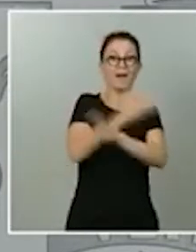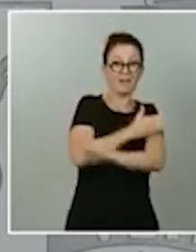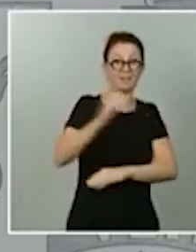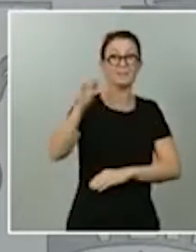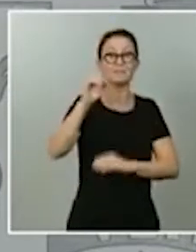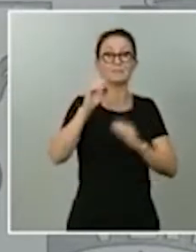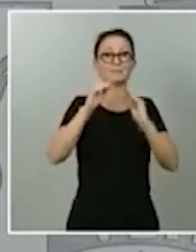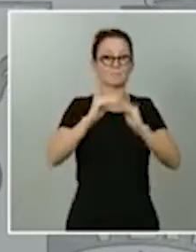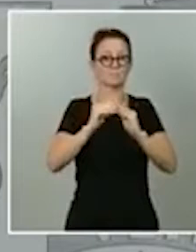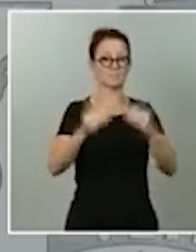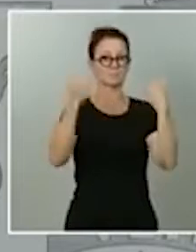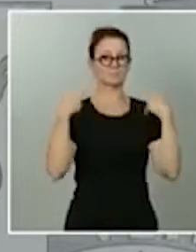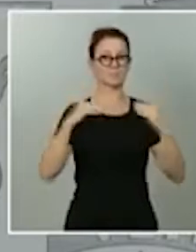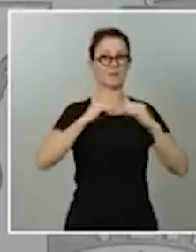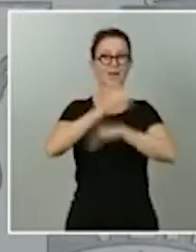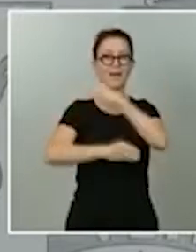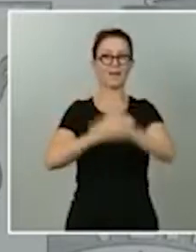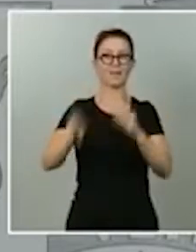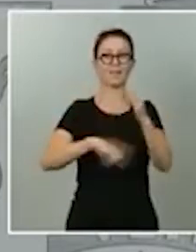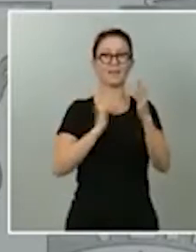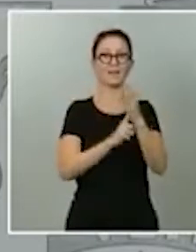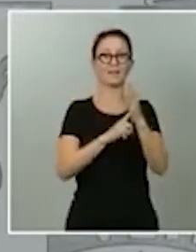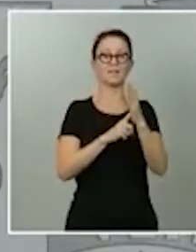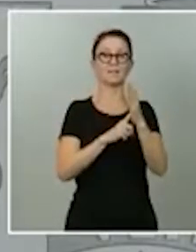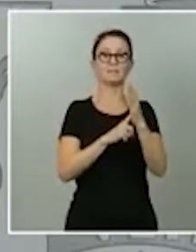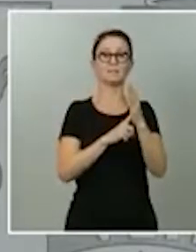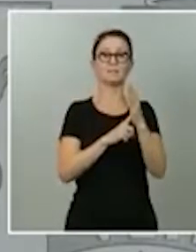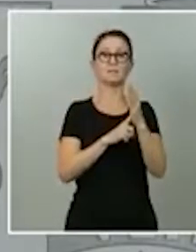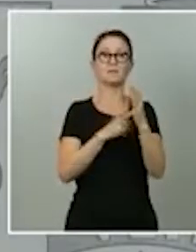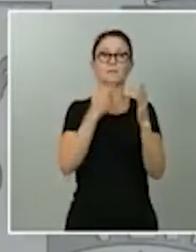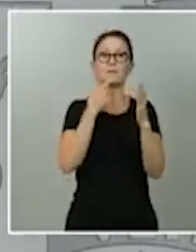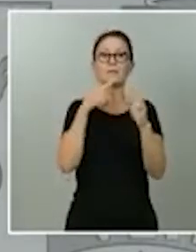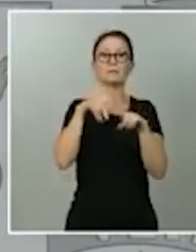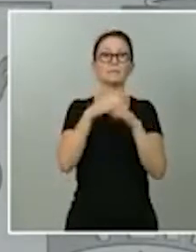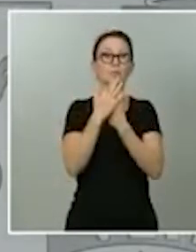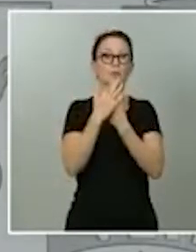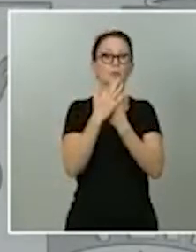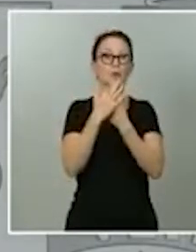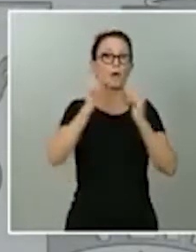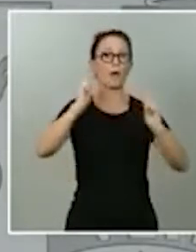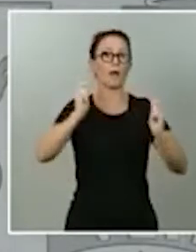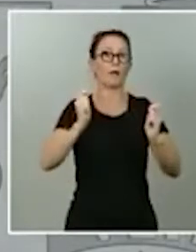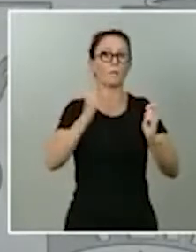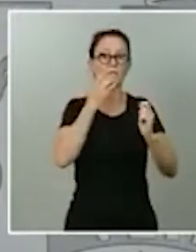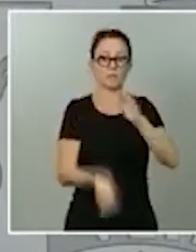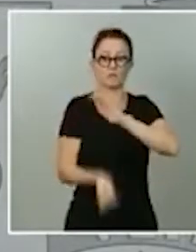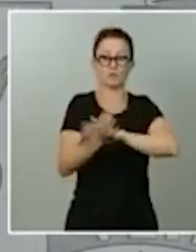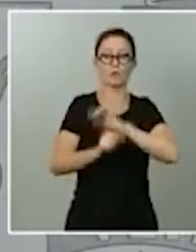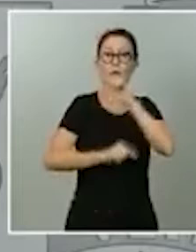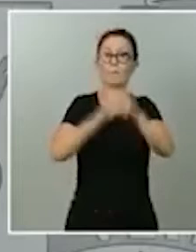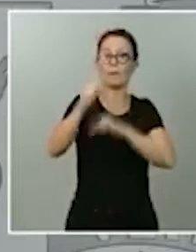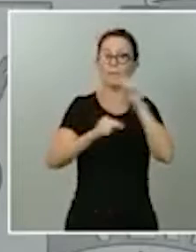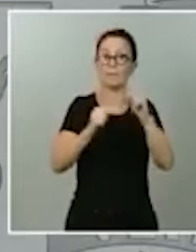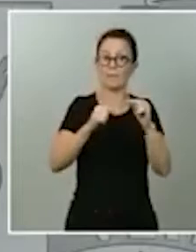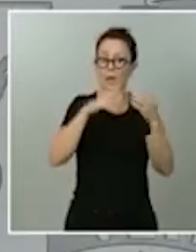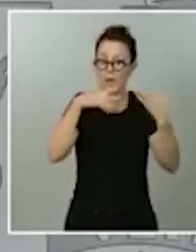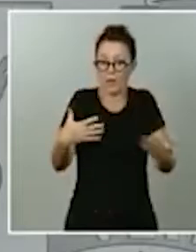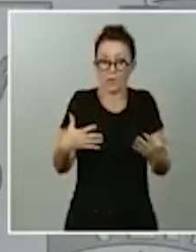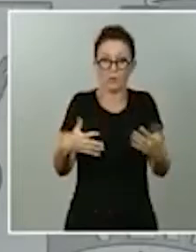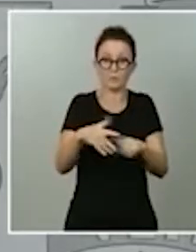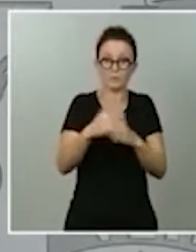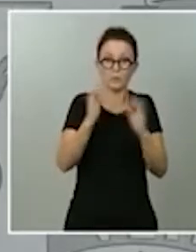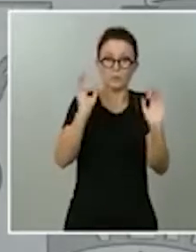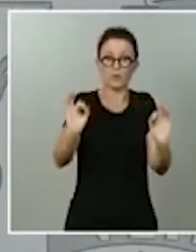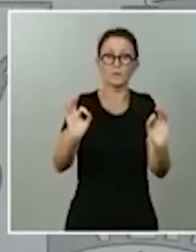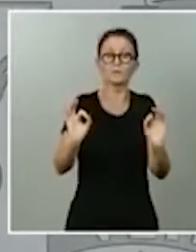hablaban de que el estado de alarma se justifica por una pandemia como por ejemplo estamos viviendo y en uno de sus artículos, creo recordar que es el